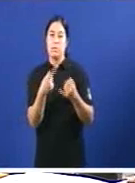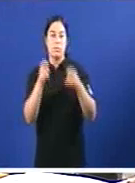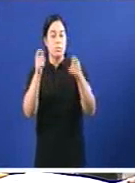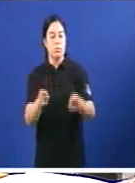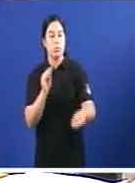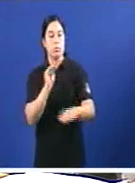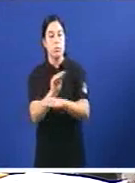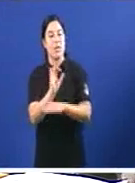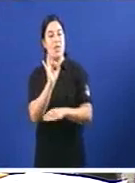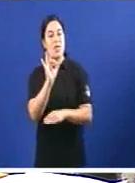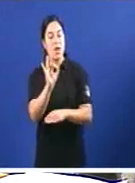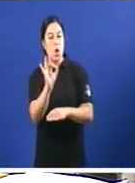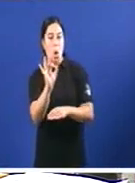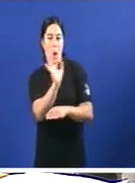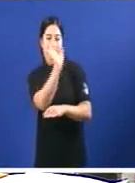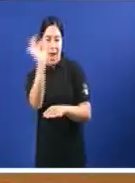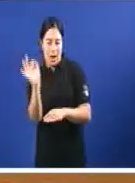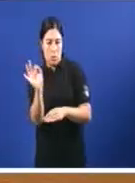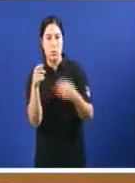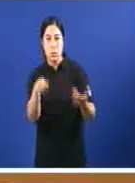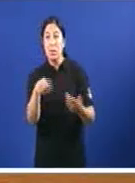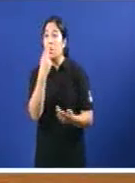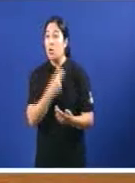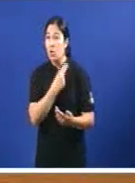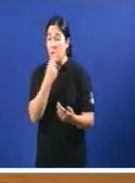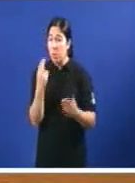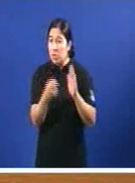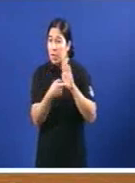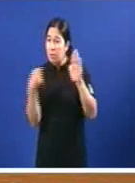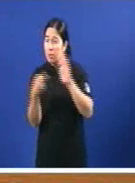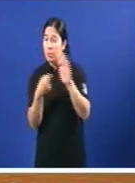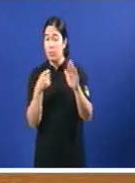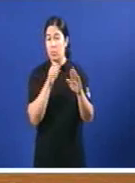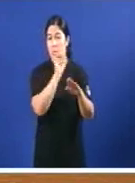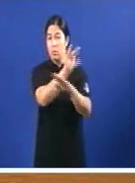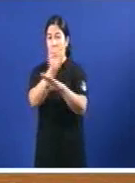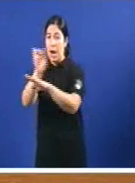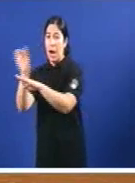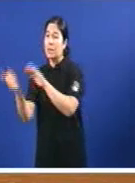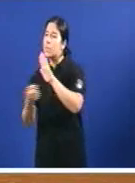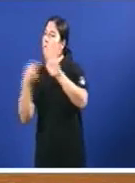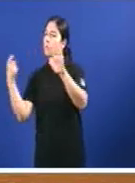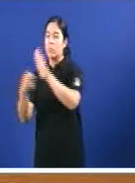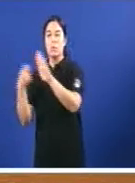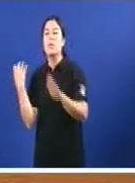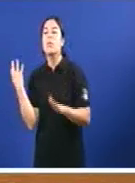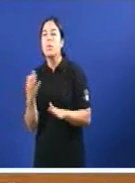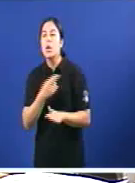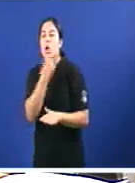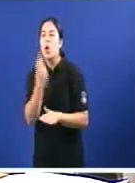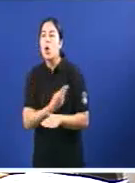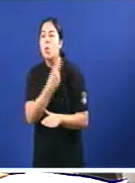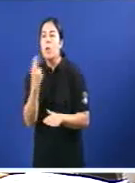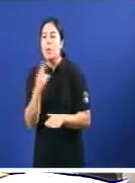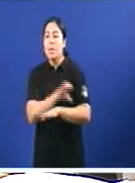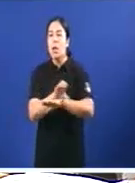.000, señor Fejo Comprometese vostede hoxe aquí A retirar estas cartas Esas paguitas E cartas Que lle está enviando a súa